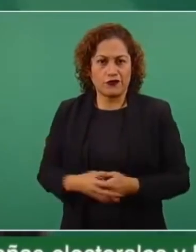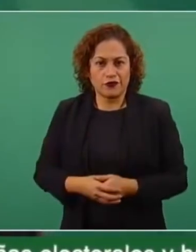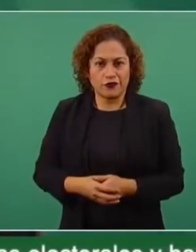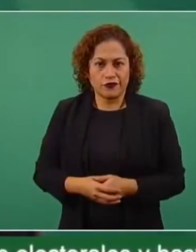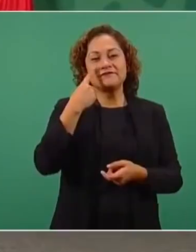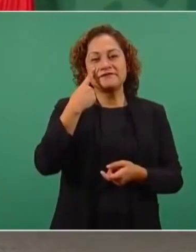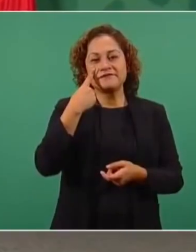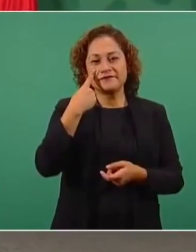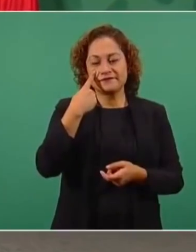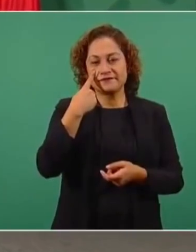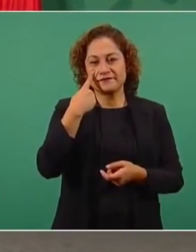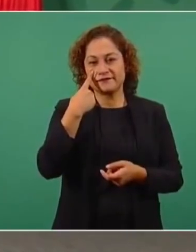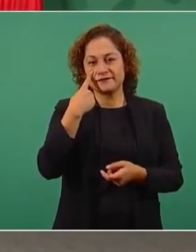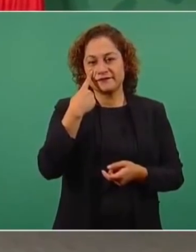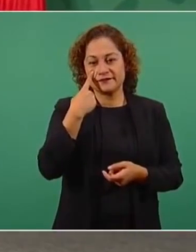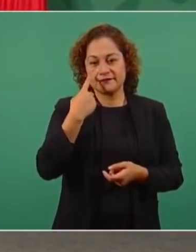influyentismo,